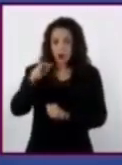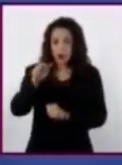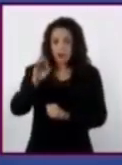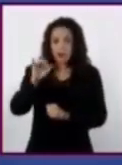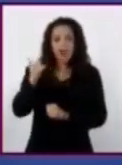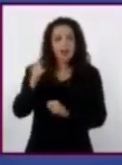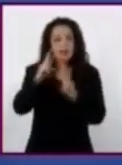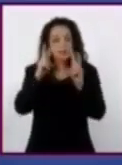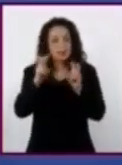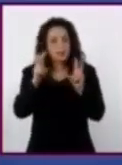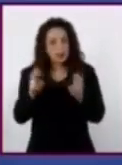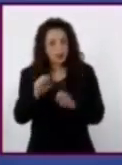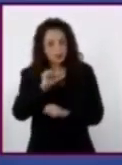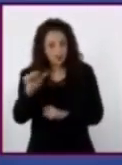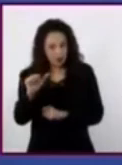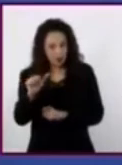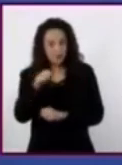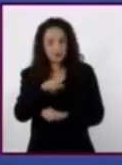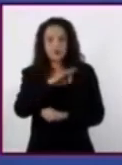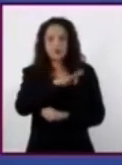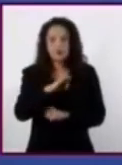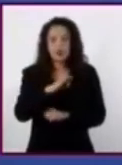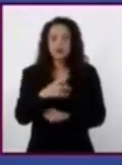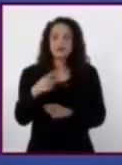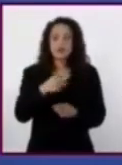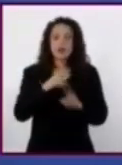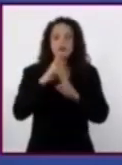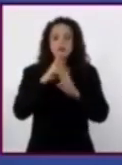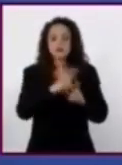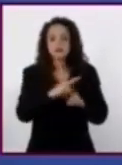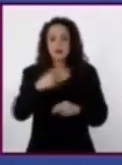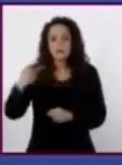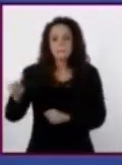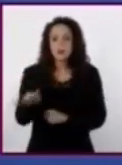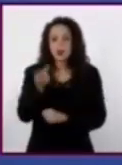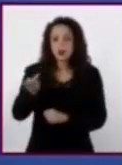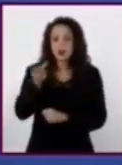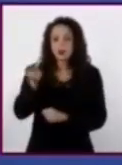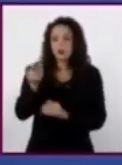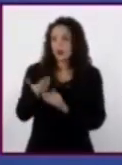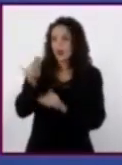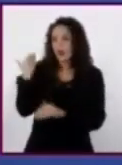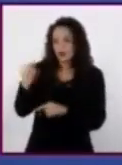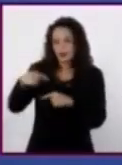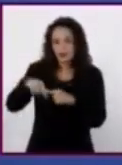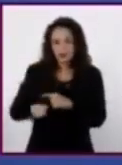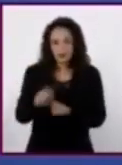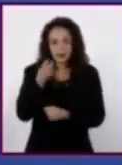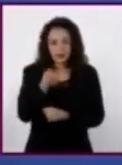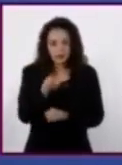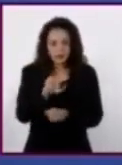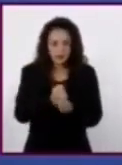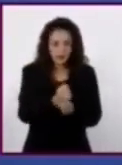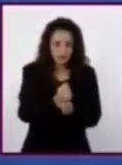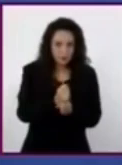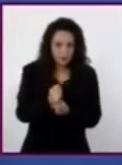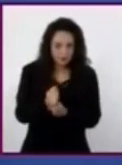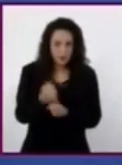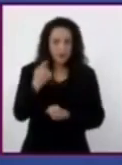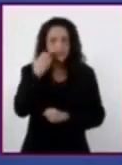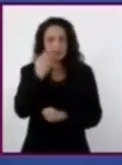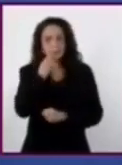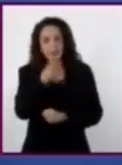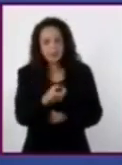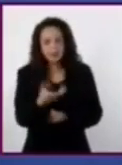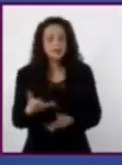redactar las respuestas a las preguntas iniciales de la investigación. Es decir, continuarán